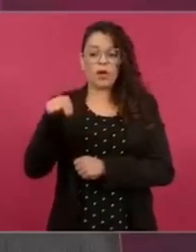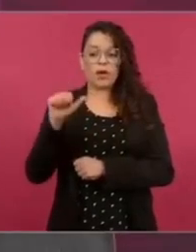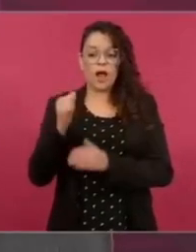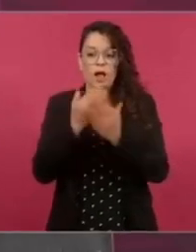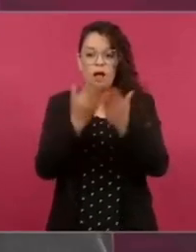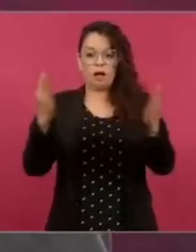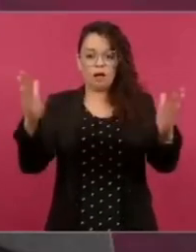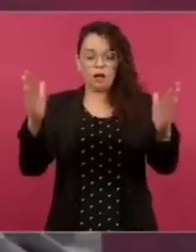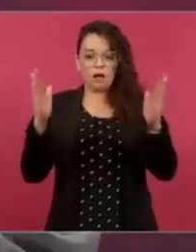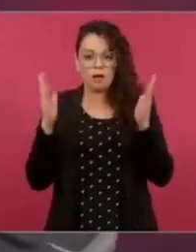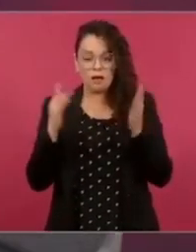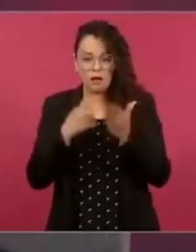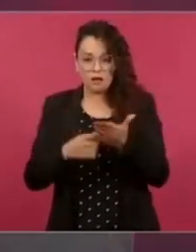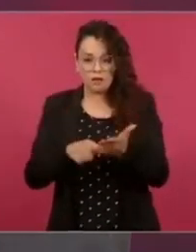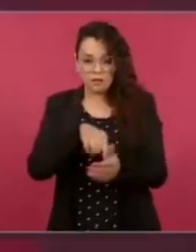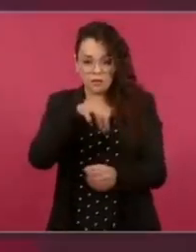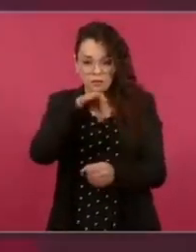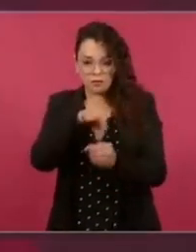O sea,